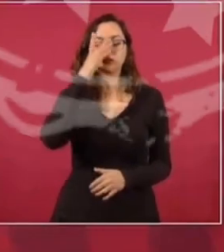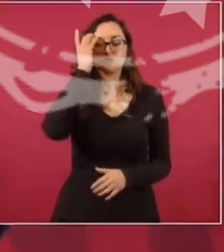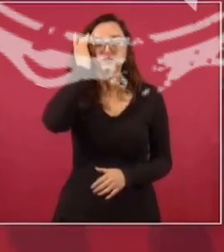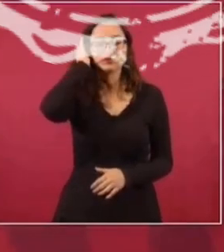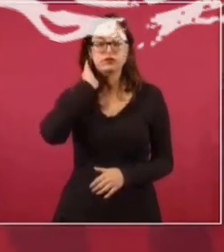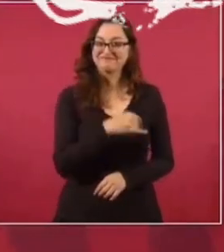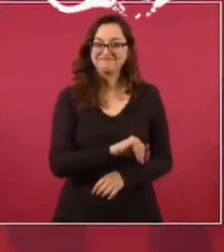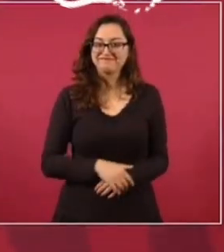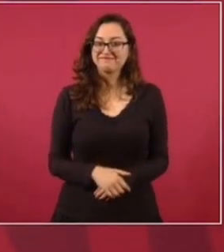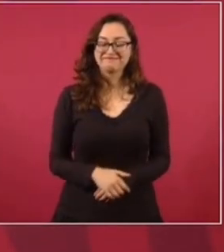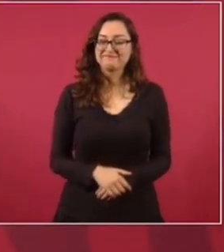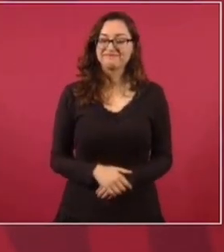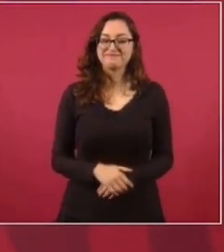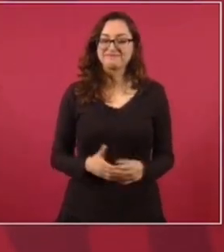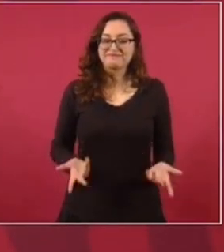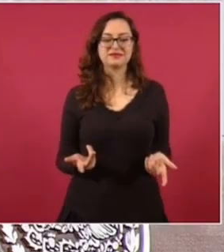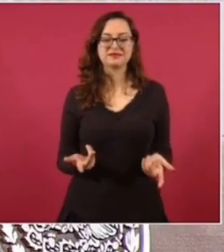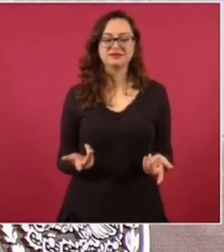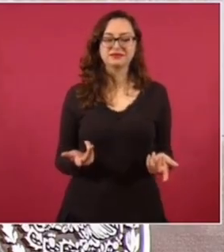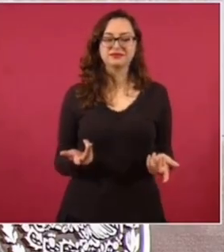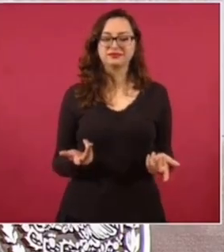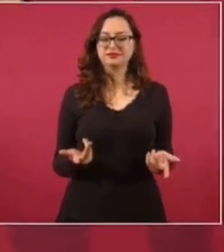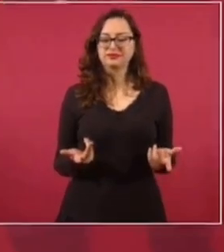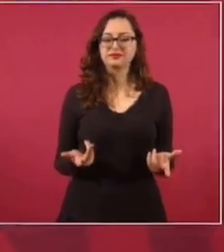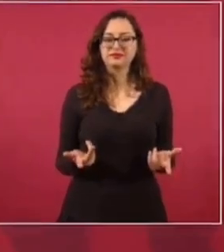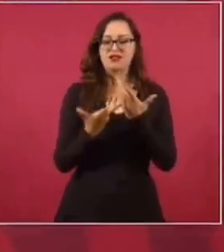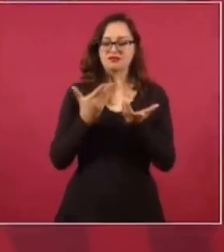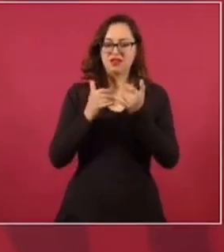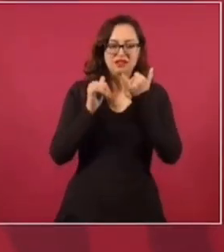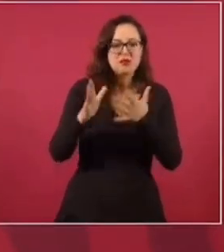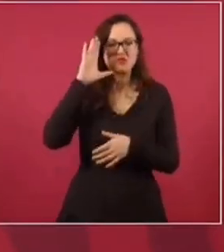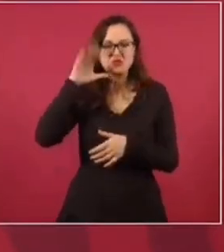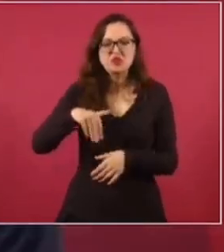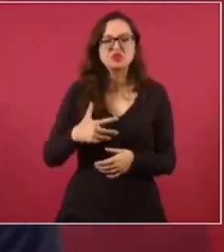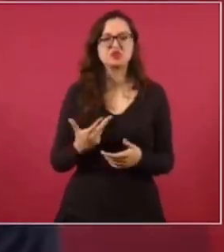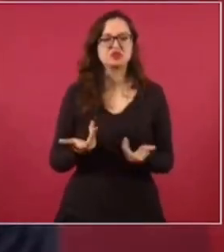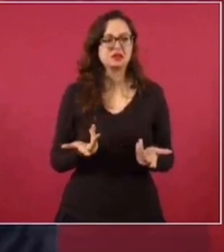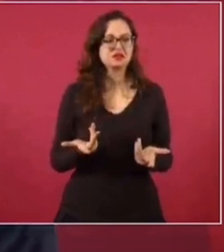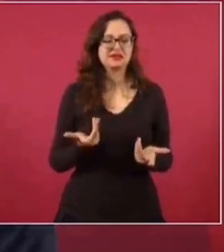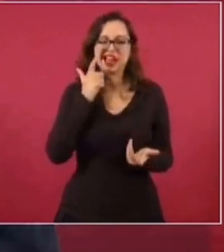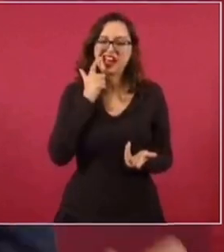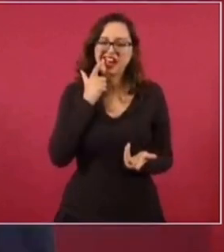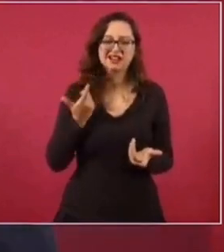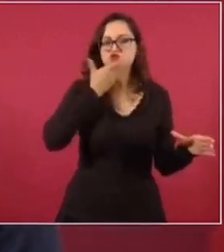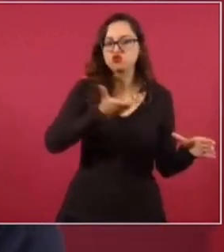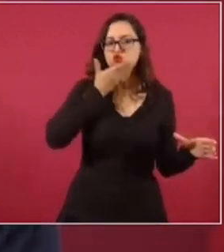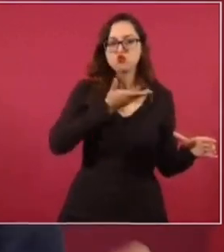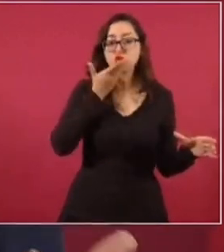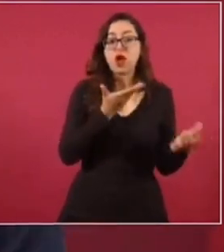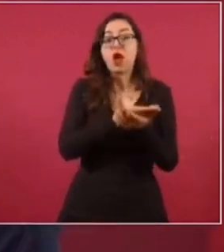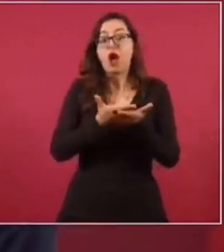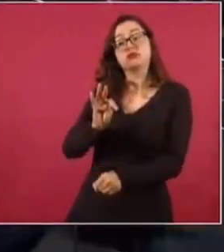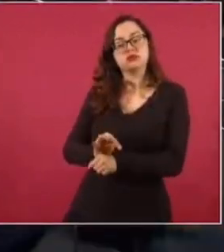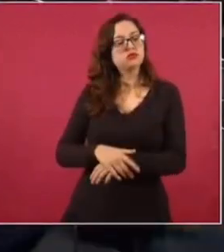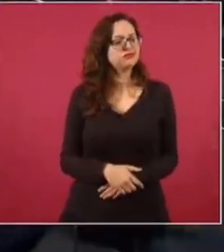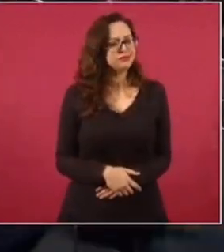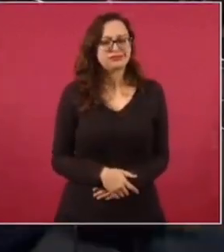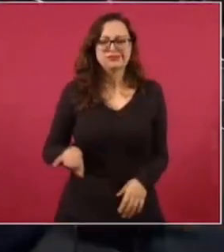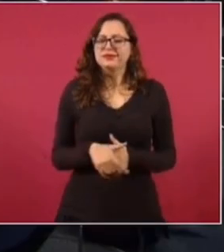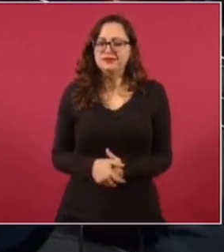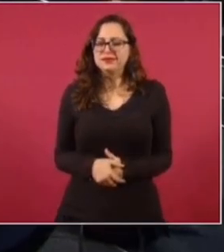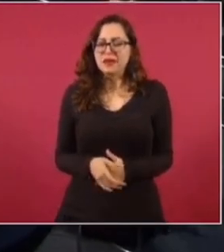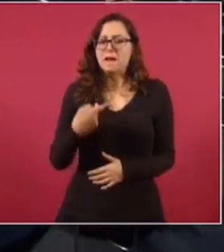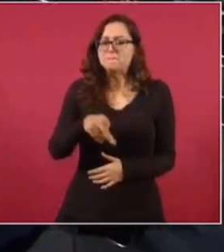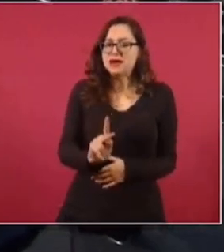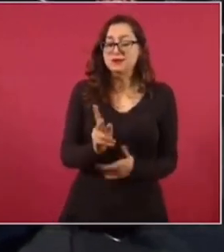Es como el mundo al revés, los defraudadores, los mapaches electorales, ahora están convertidos en demócratas. Lo